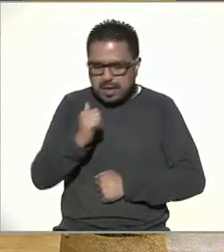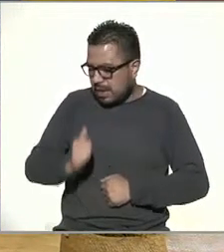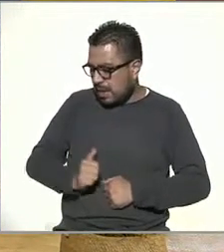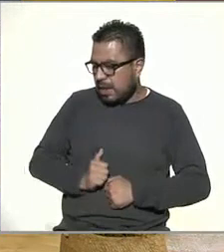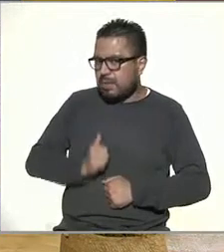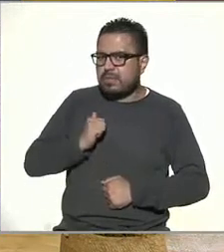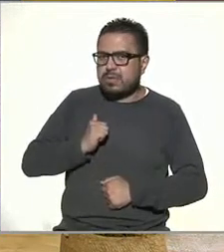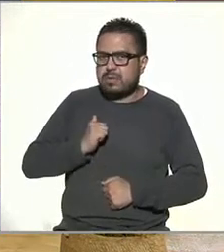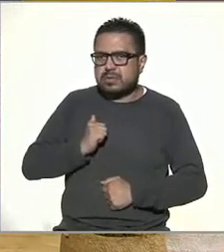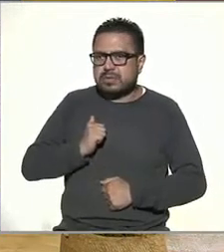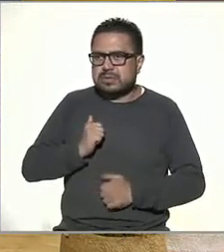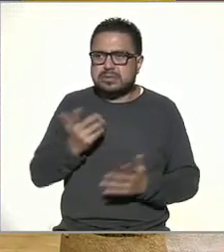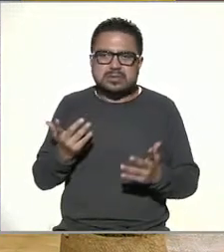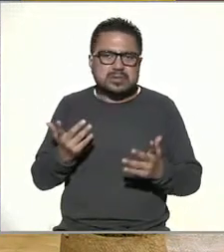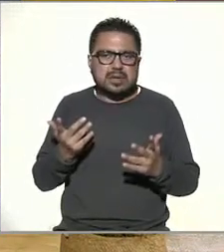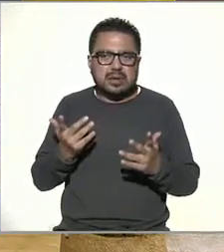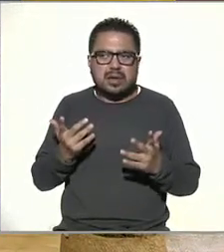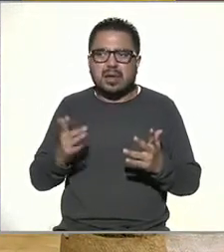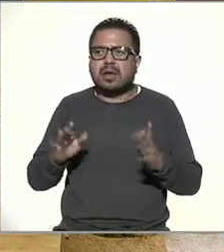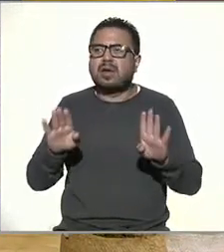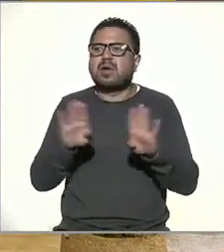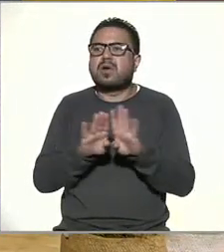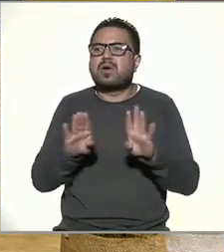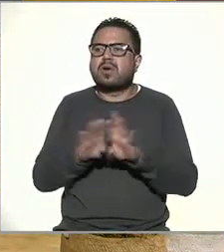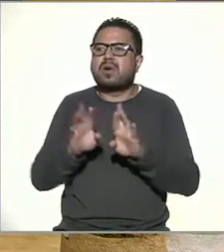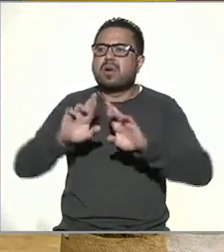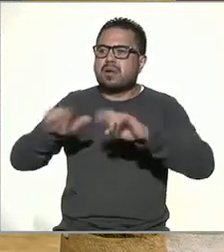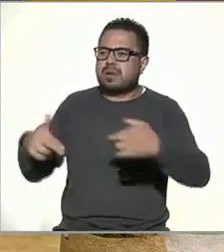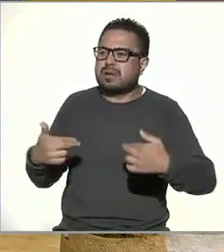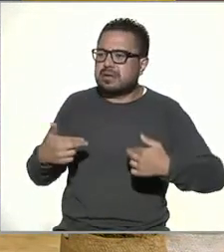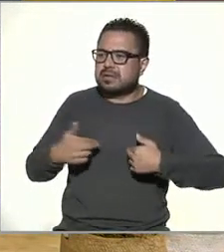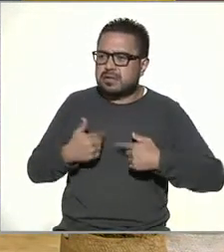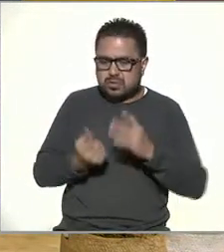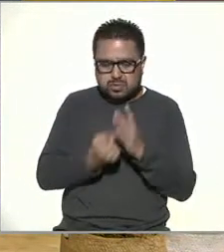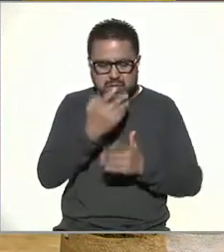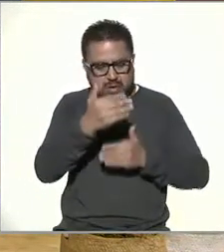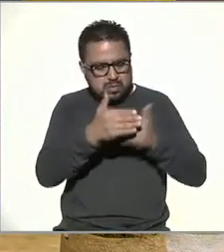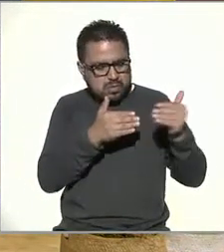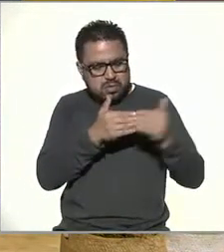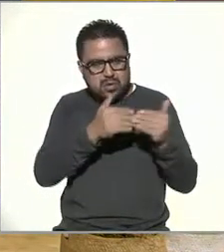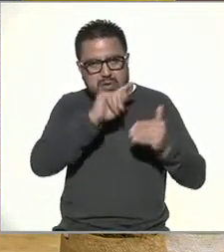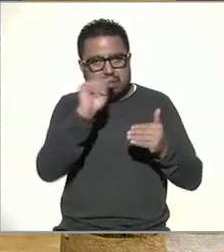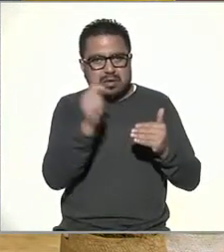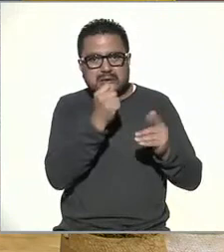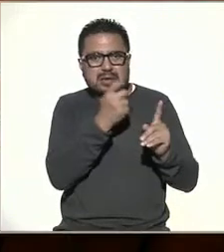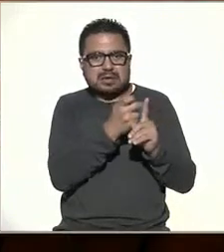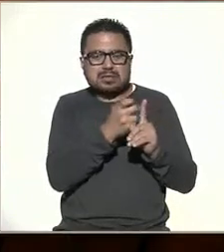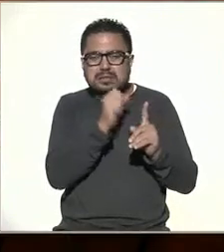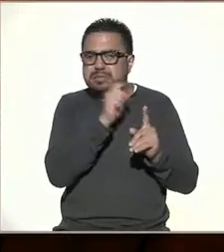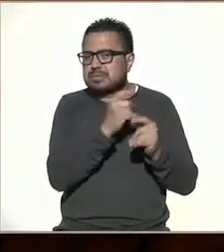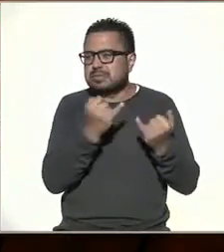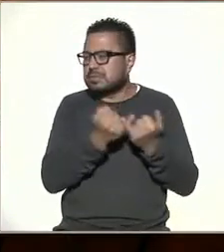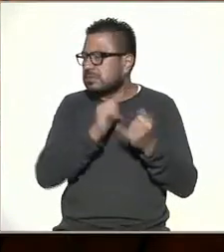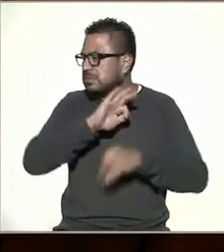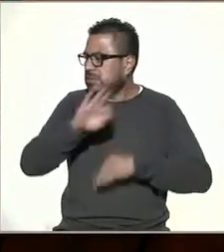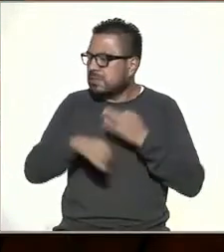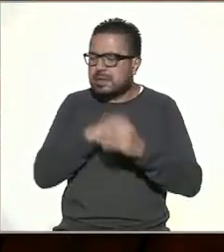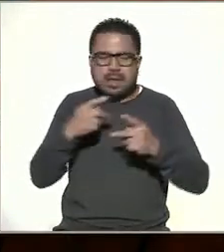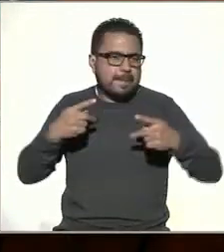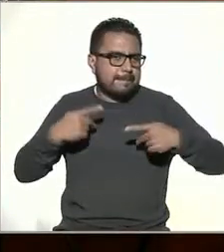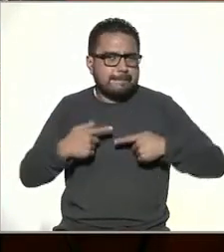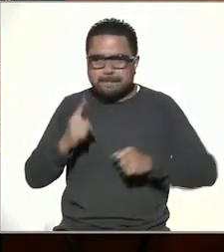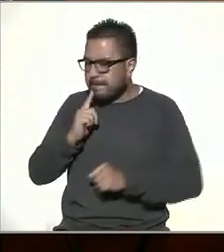es una, más bien, es como recibir esta innovación porque creo que es el propio del ser humano, ¿no? ver